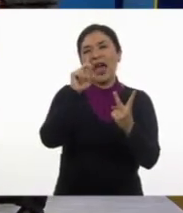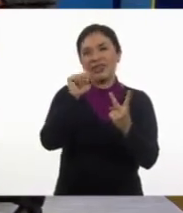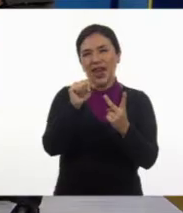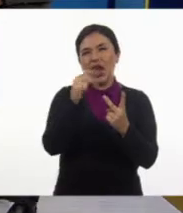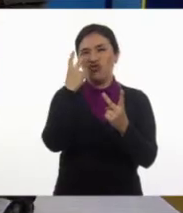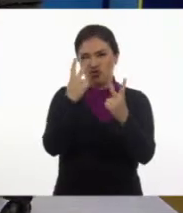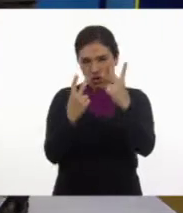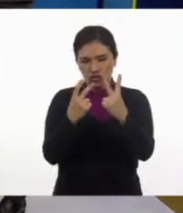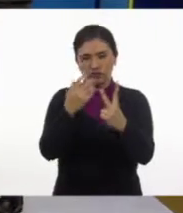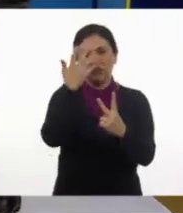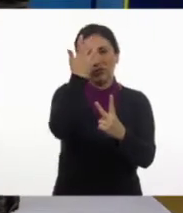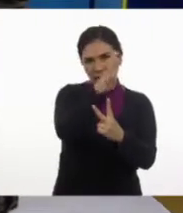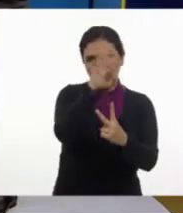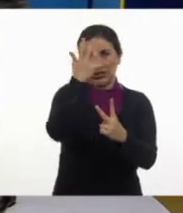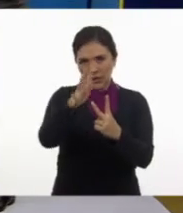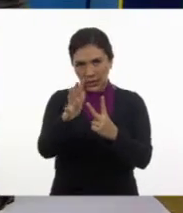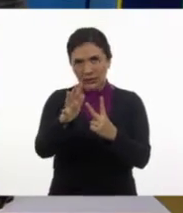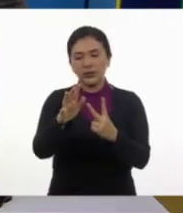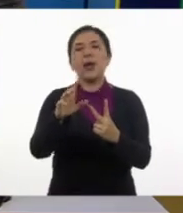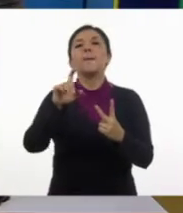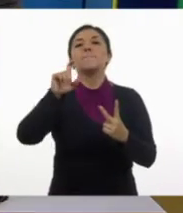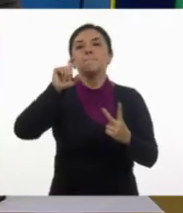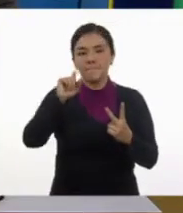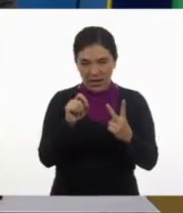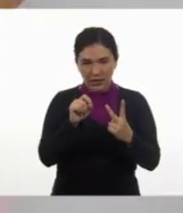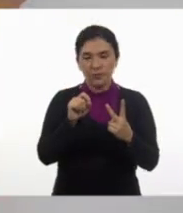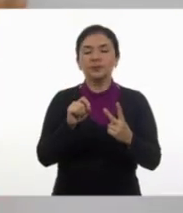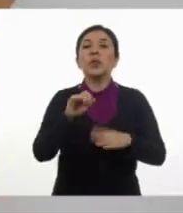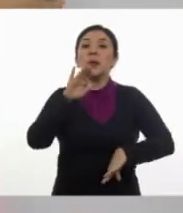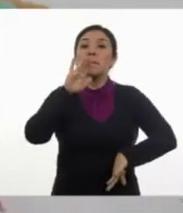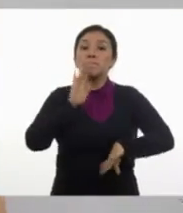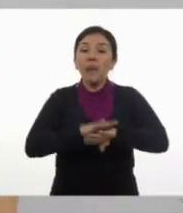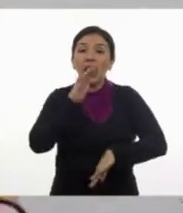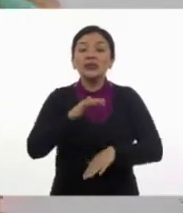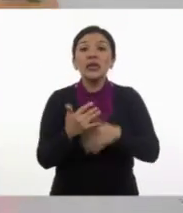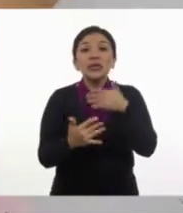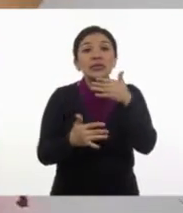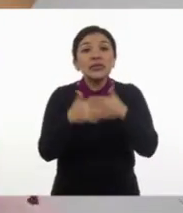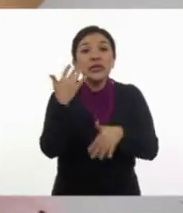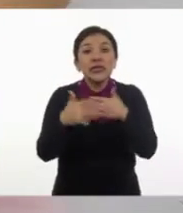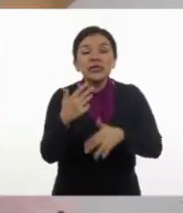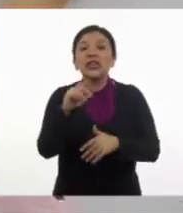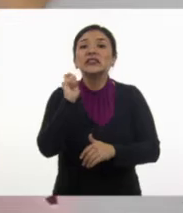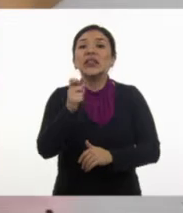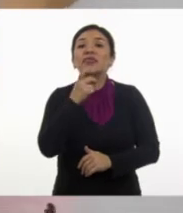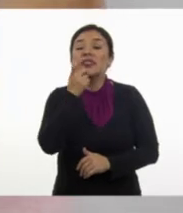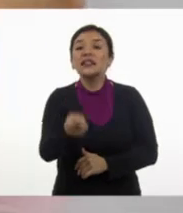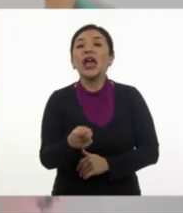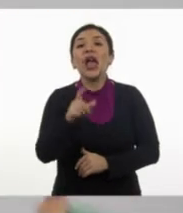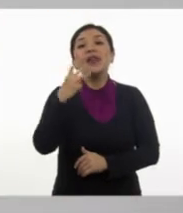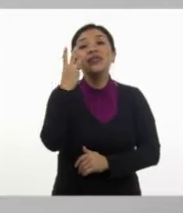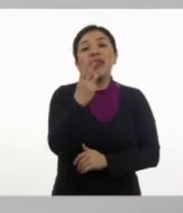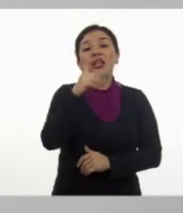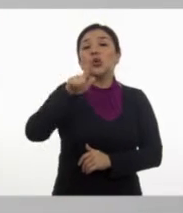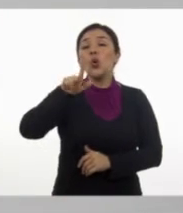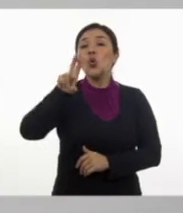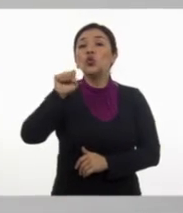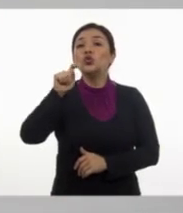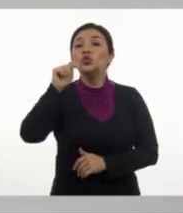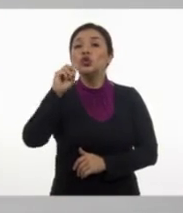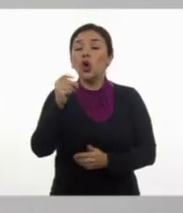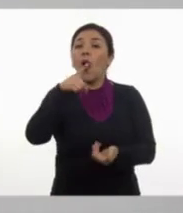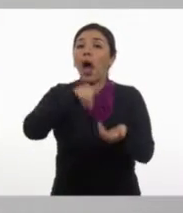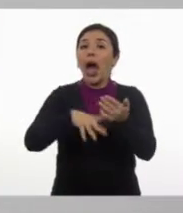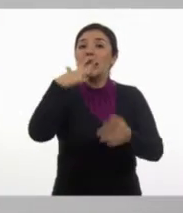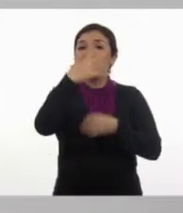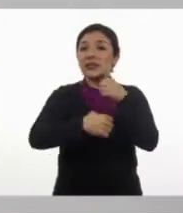20 años de dos décadas. ¿Qué más? Más 15 de los lustros, que